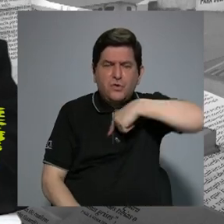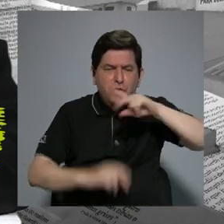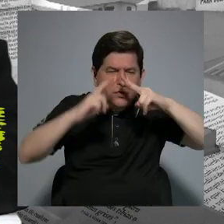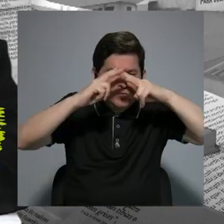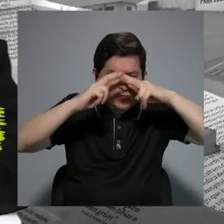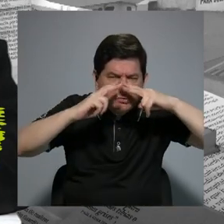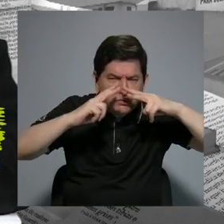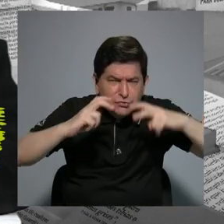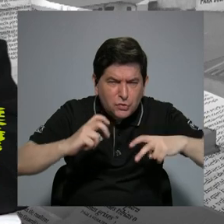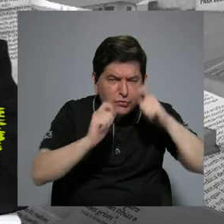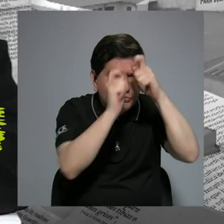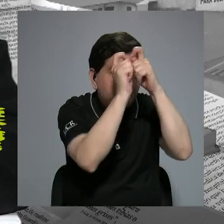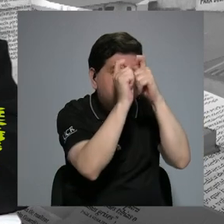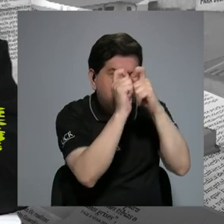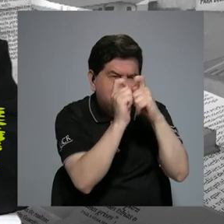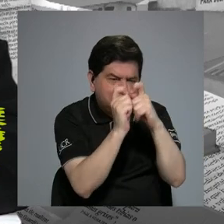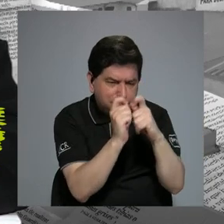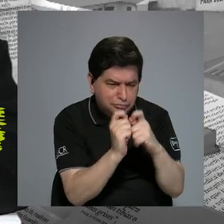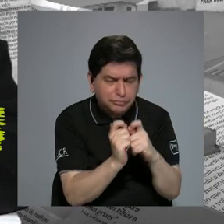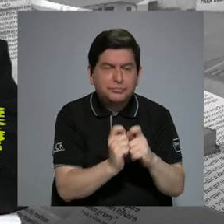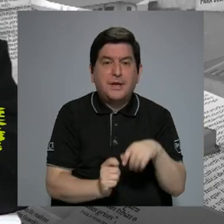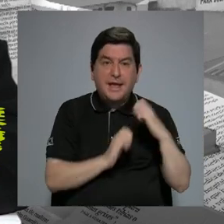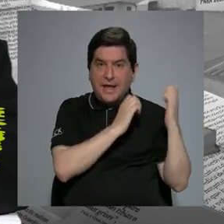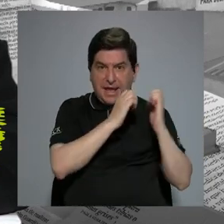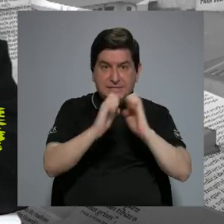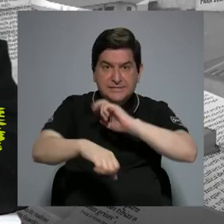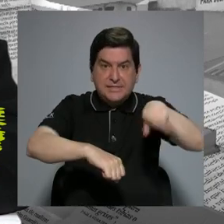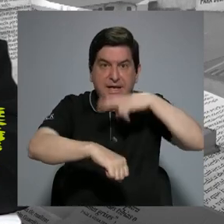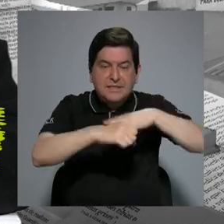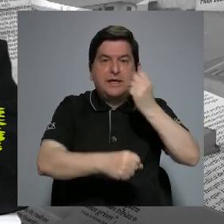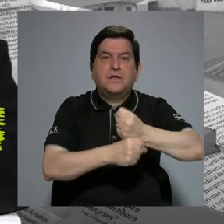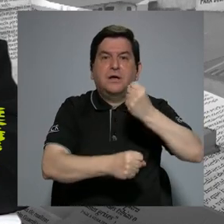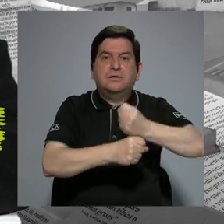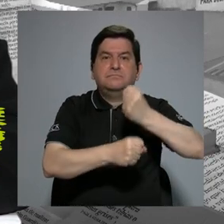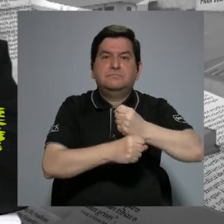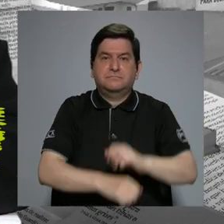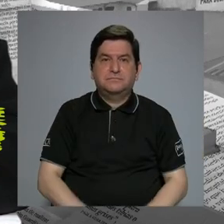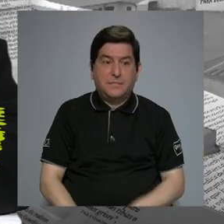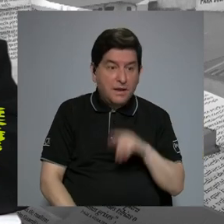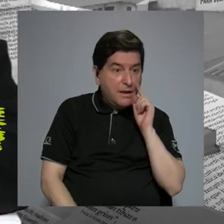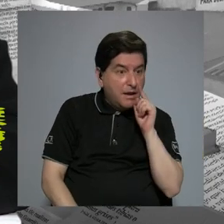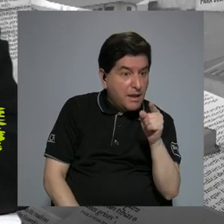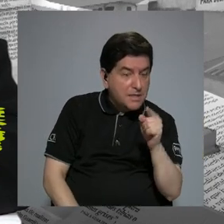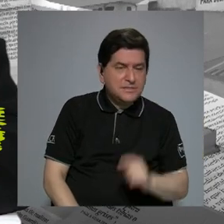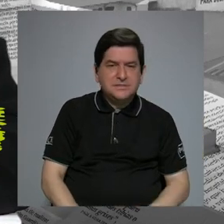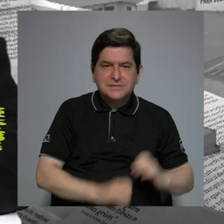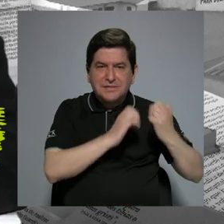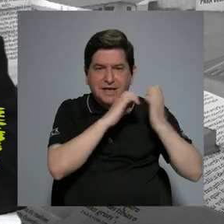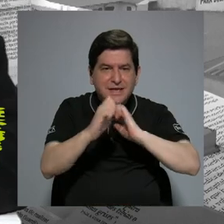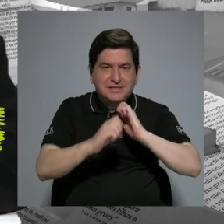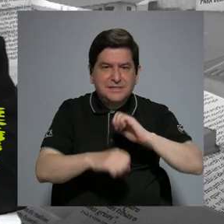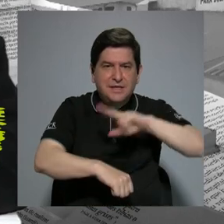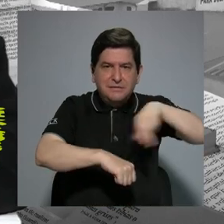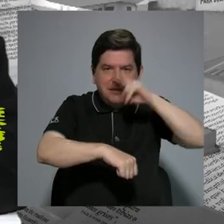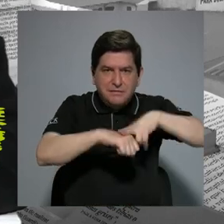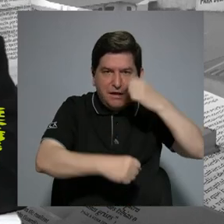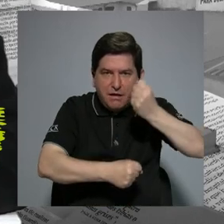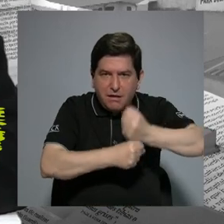muy detallado de una estrategia nacional de empleo. Y esa estrategia nacional de empleo